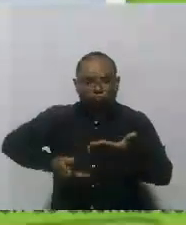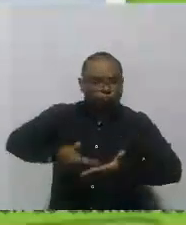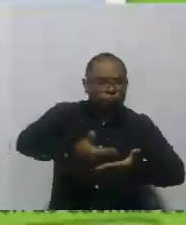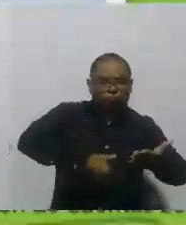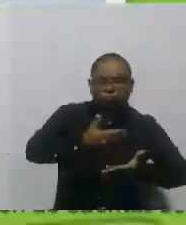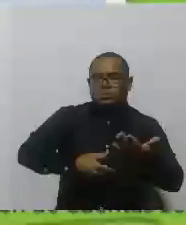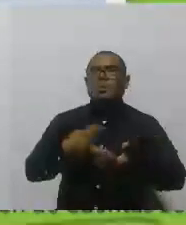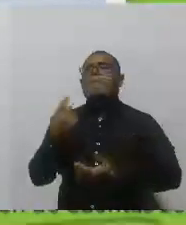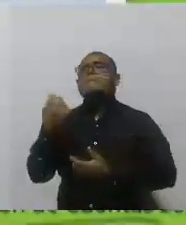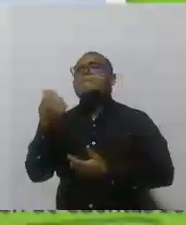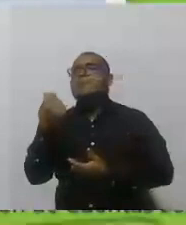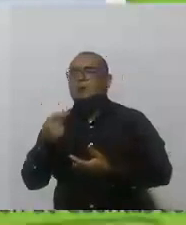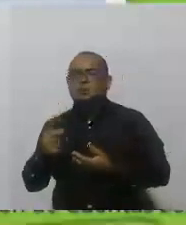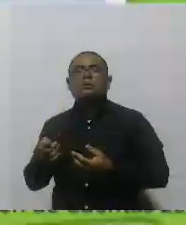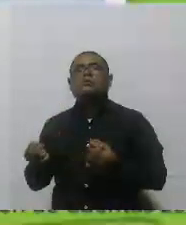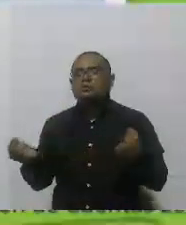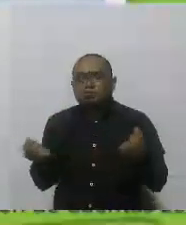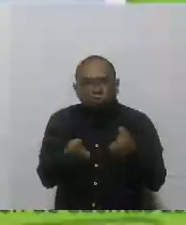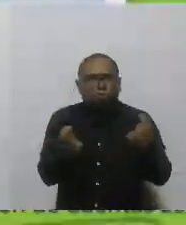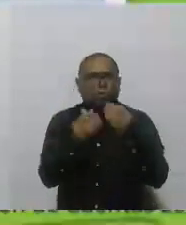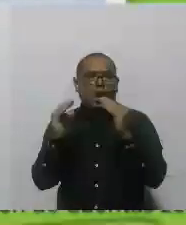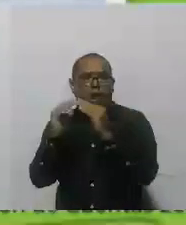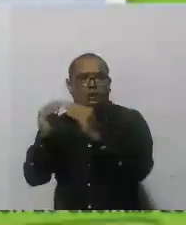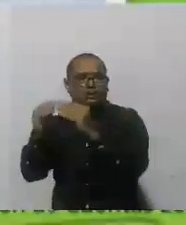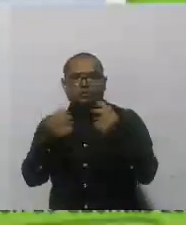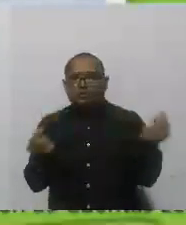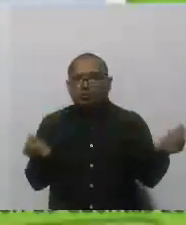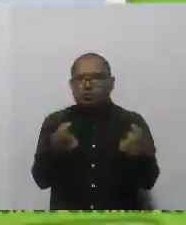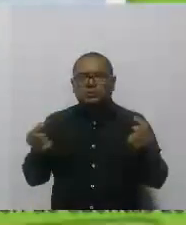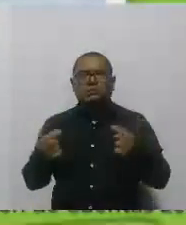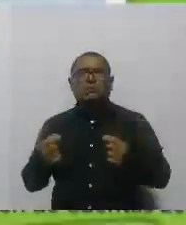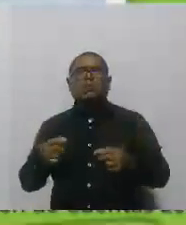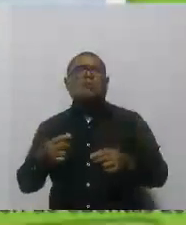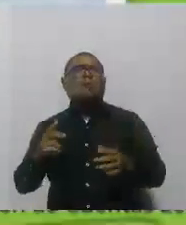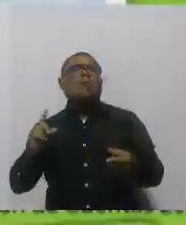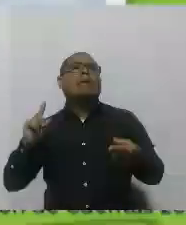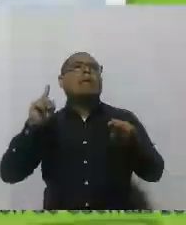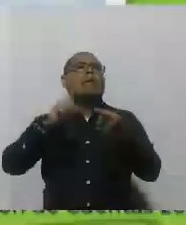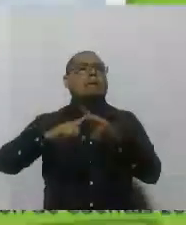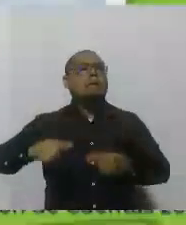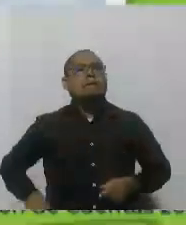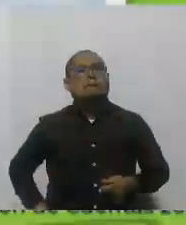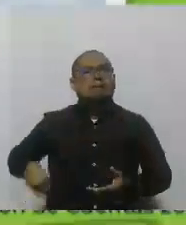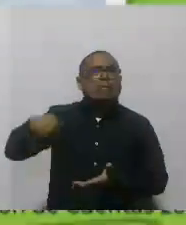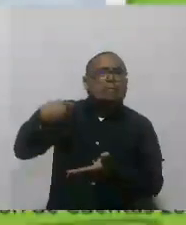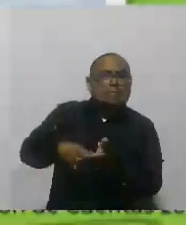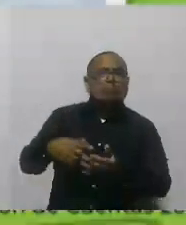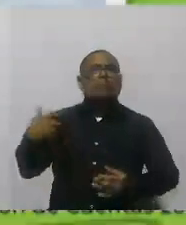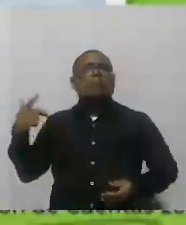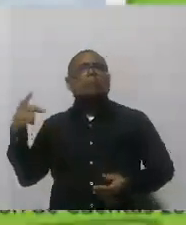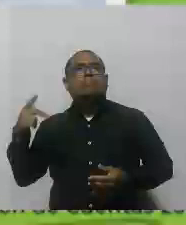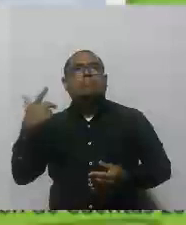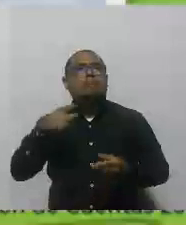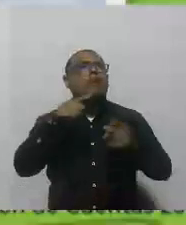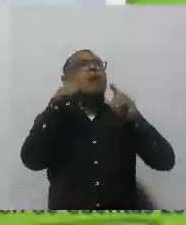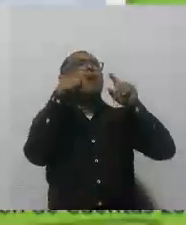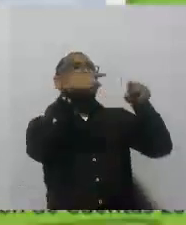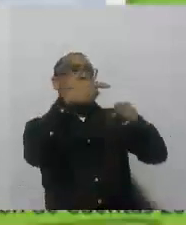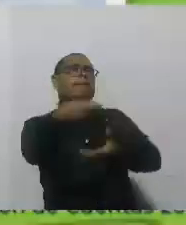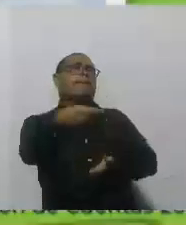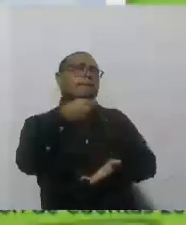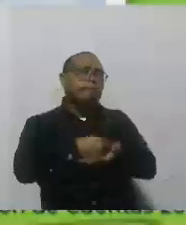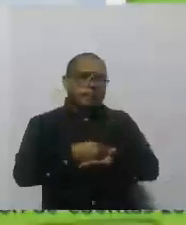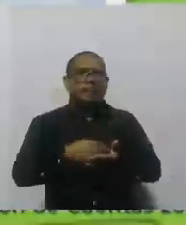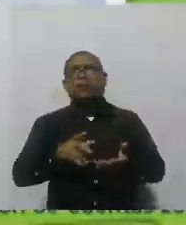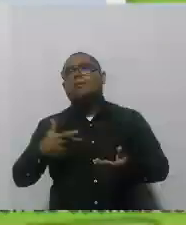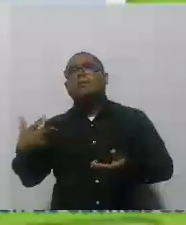plata más cerca de su casa. Ya no tengan que pagar para ir a donde estaba el programa,